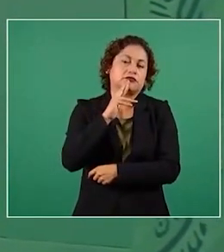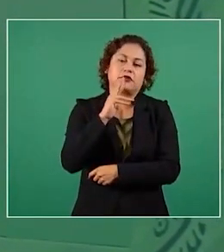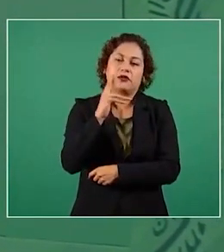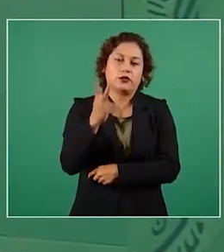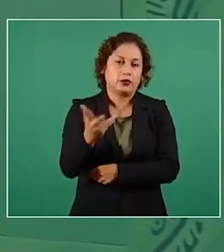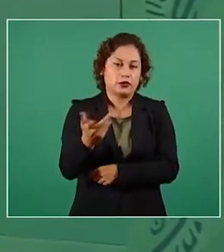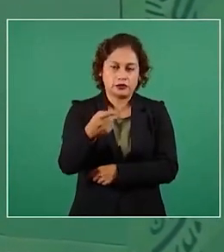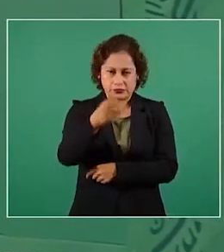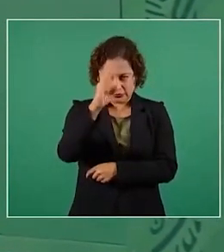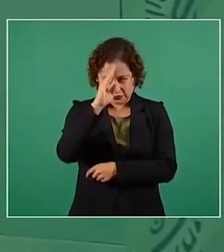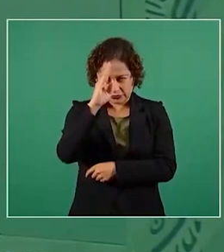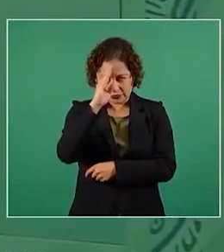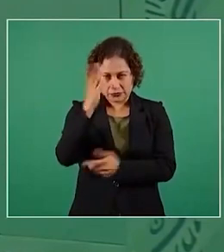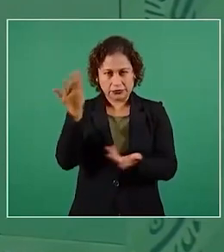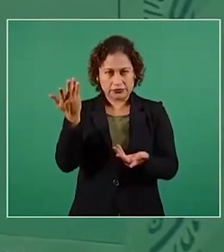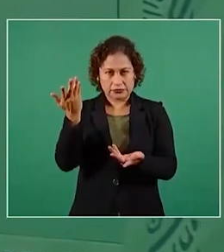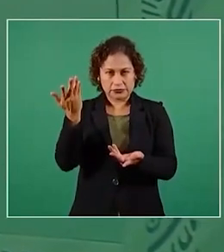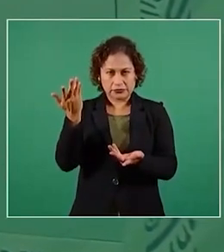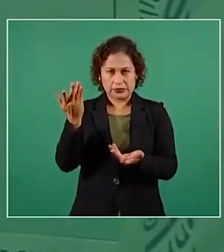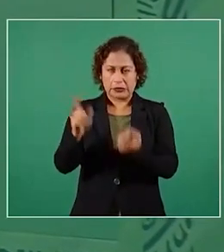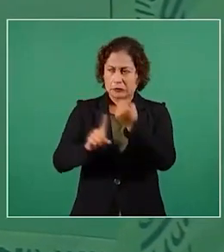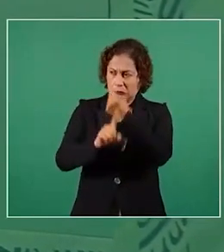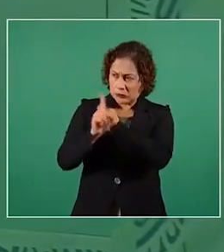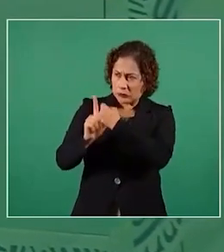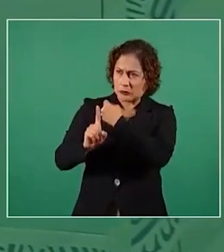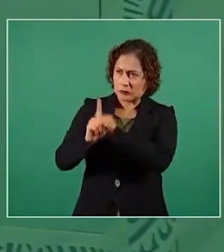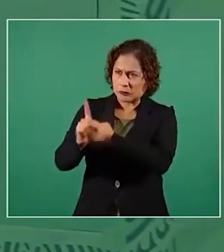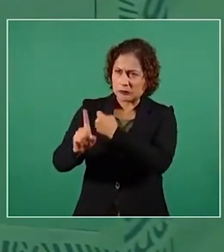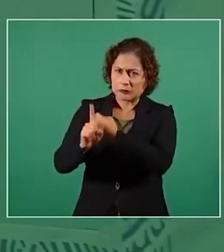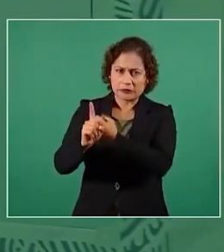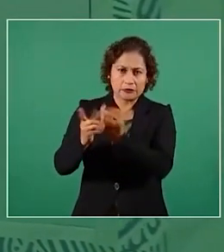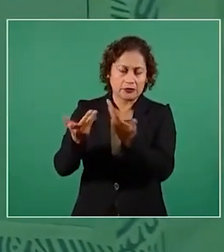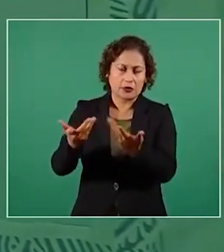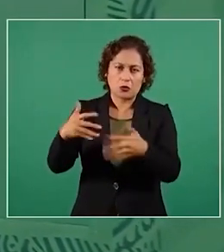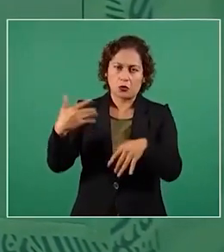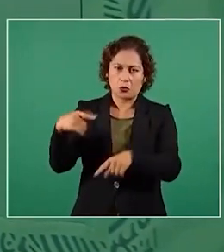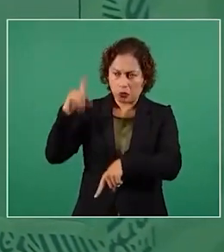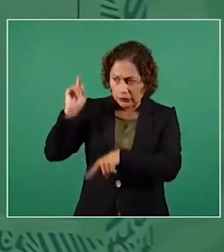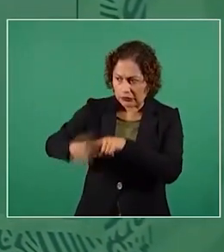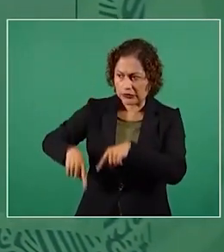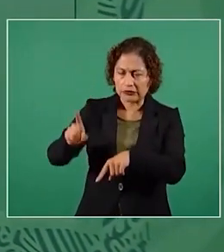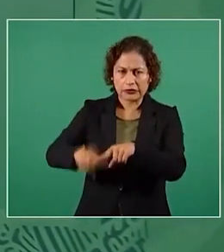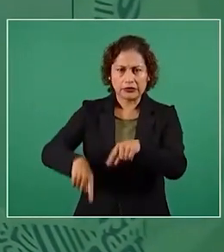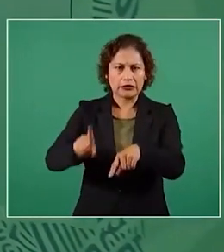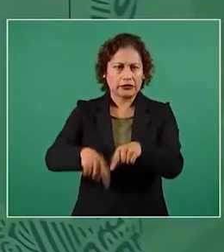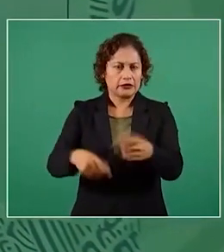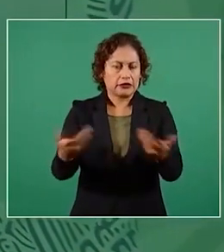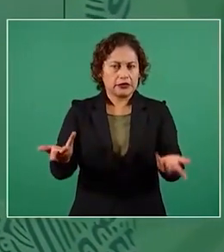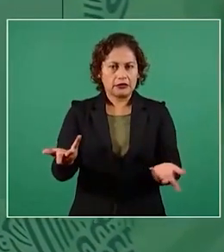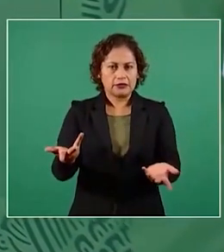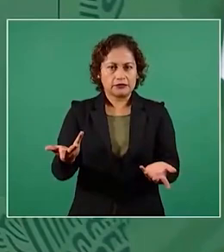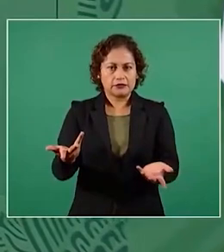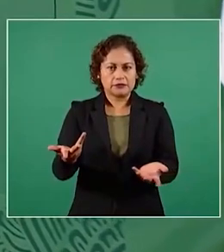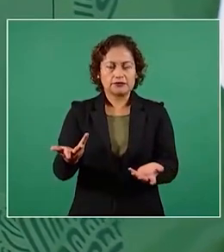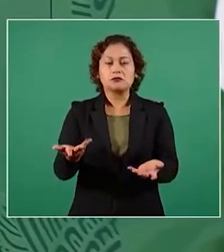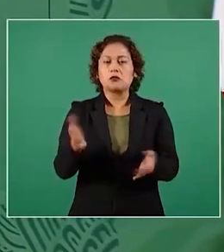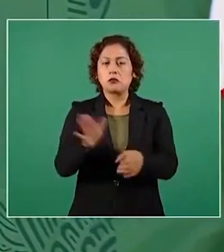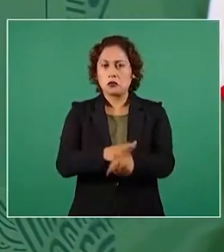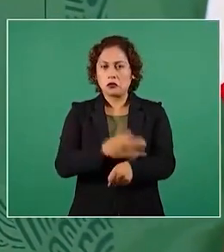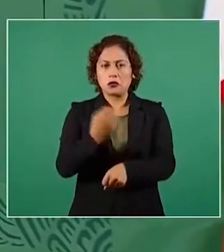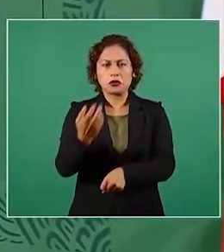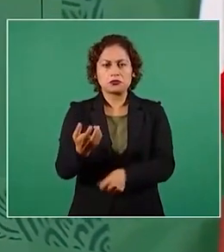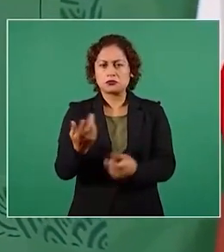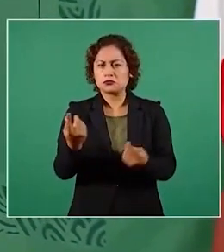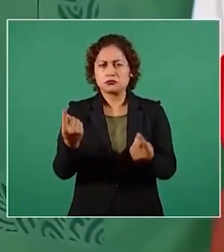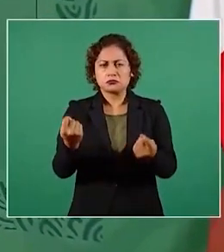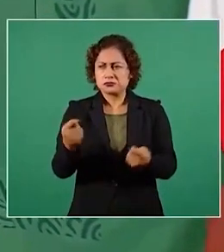entonces vamos a la revocación del mandato el pueblo pone y el pueblo